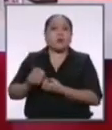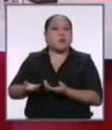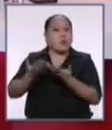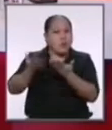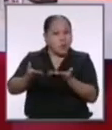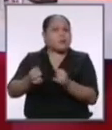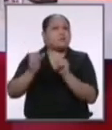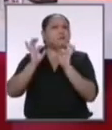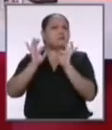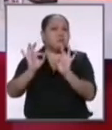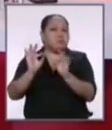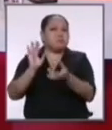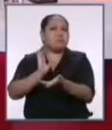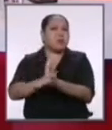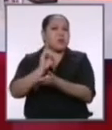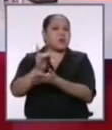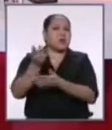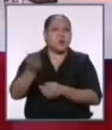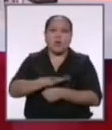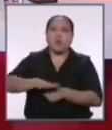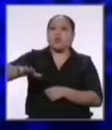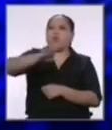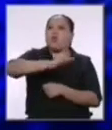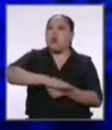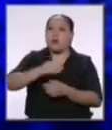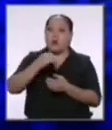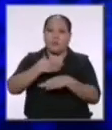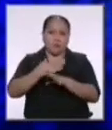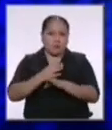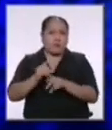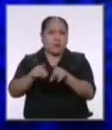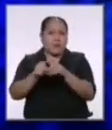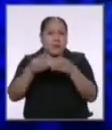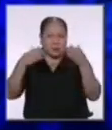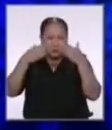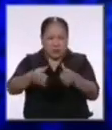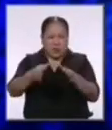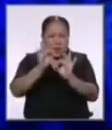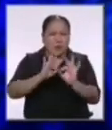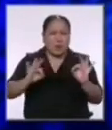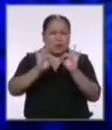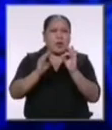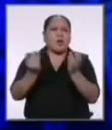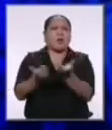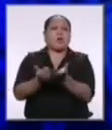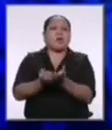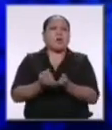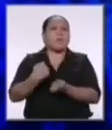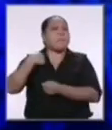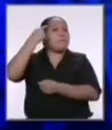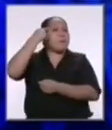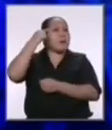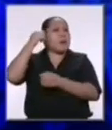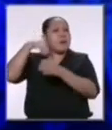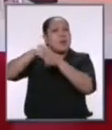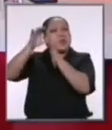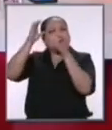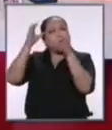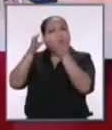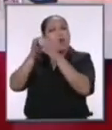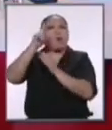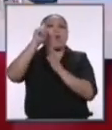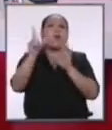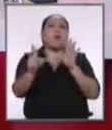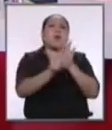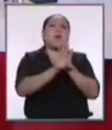educación de calidad para nuestros hijos en todos los niveles pero sobre todo en la escuela hay quienes desde el congreso piensan que con una ley que